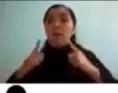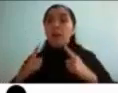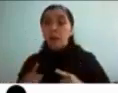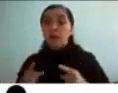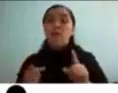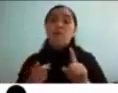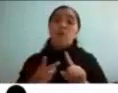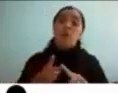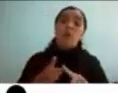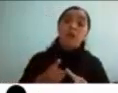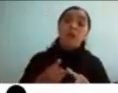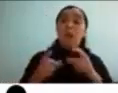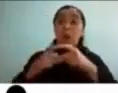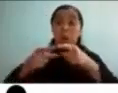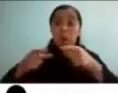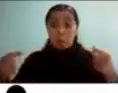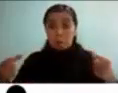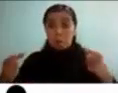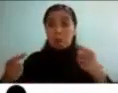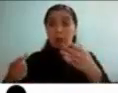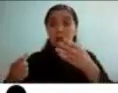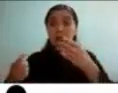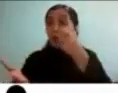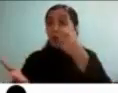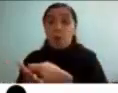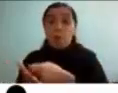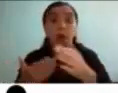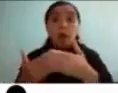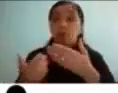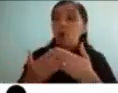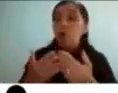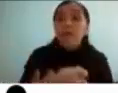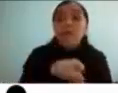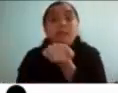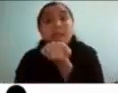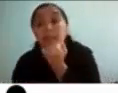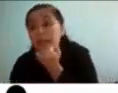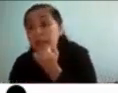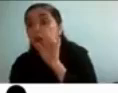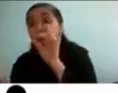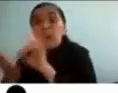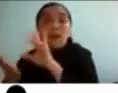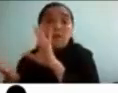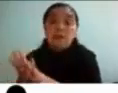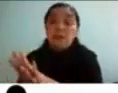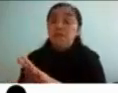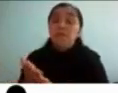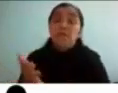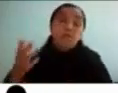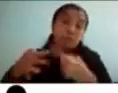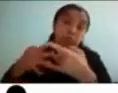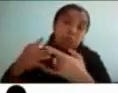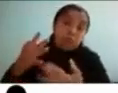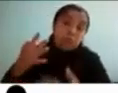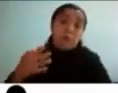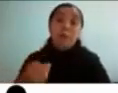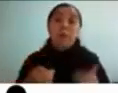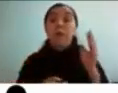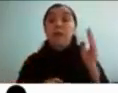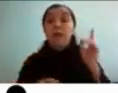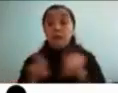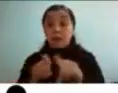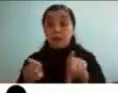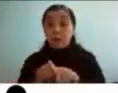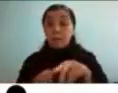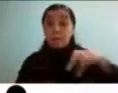compra mal los pasajes se olvida de los pasajes comete un error en la fecha etcétera y luego está mi hermano más chico Pablo que él también